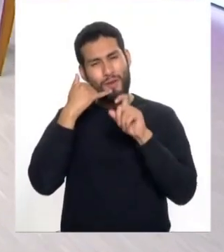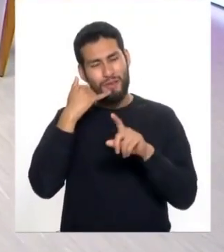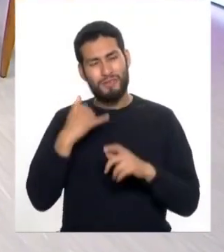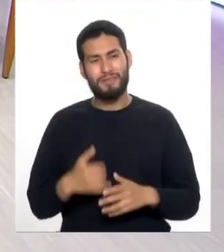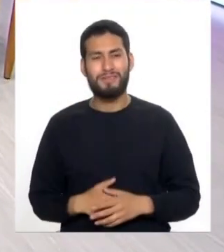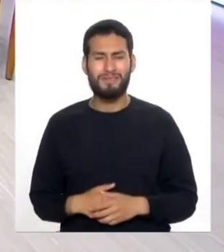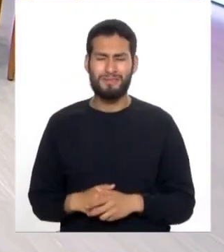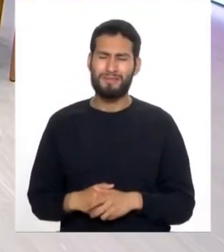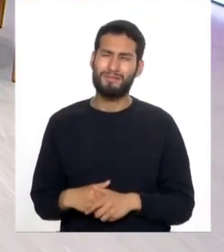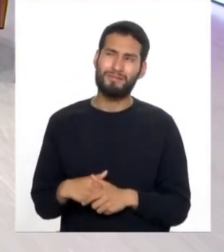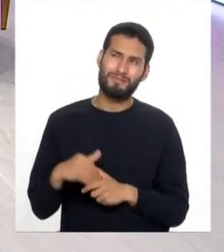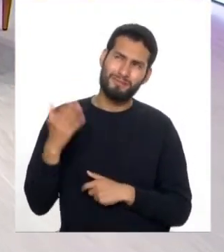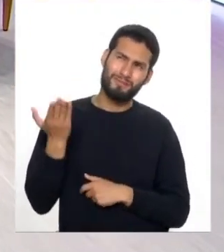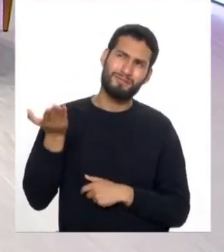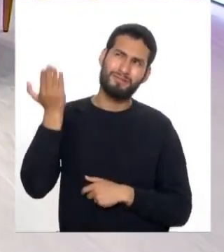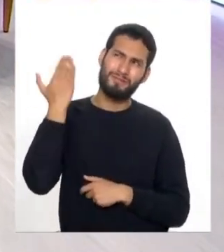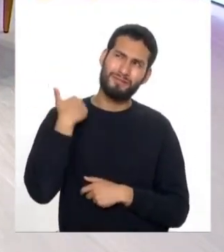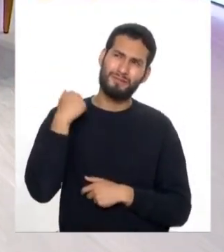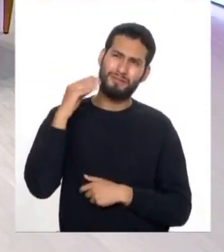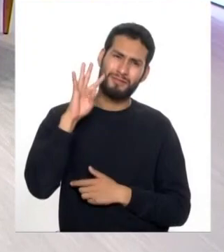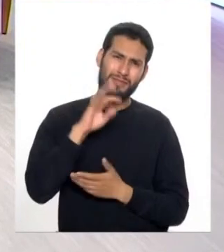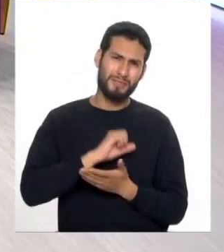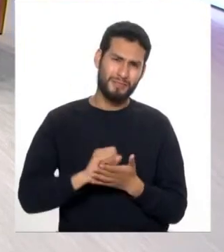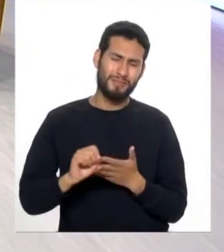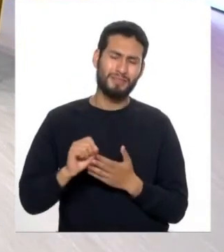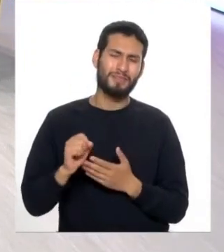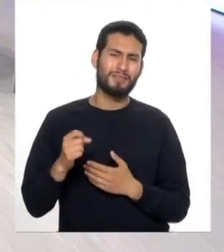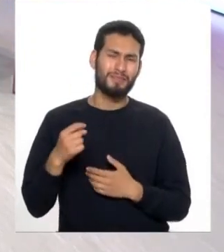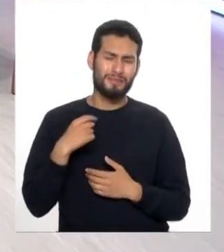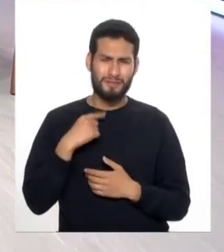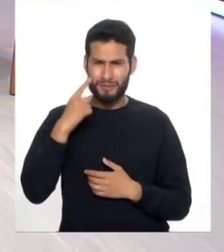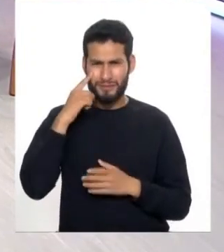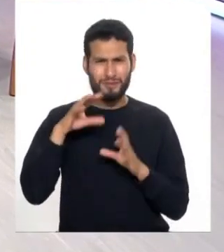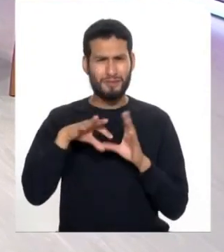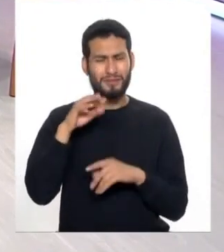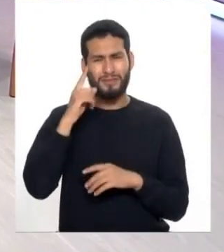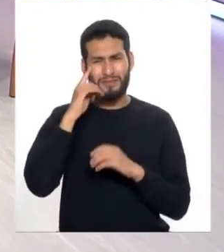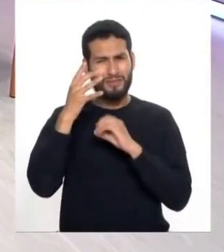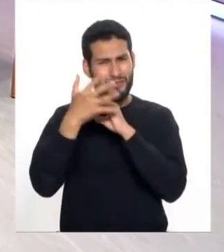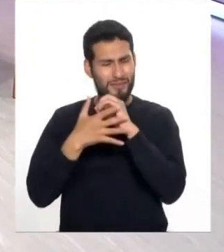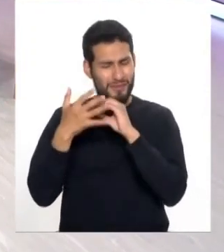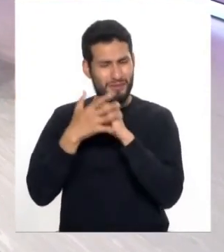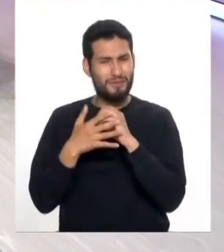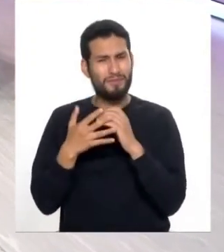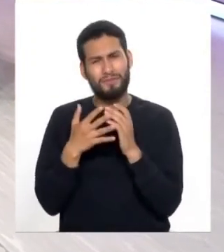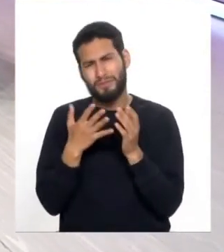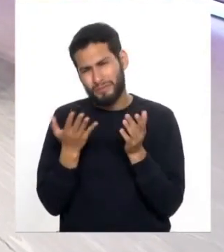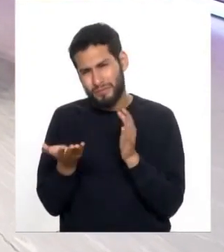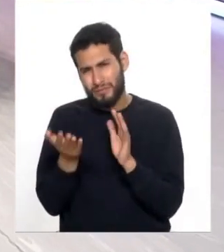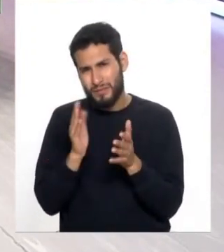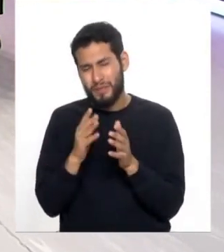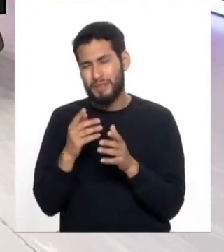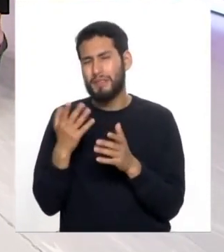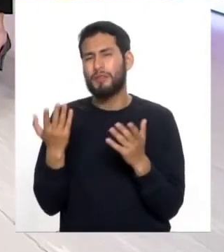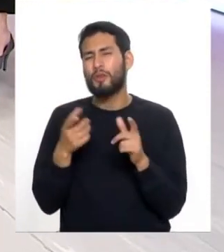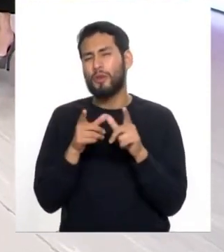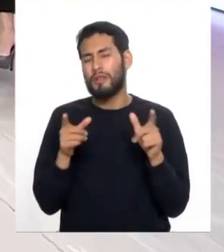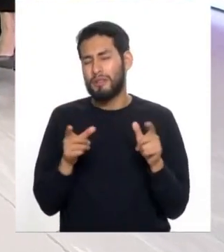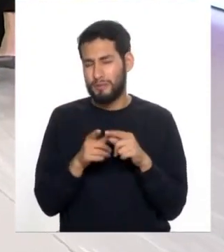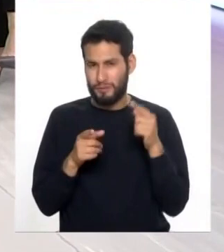hace cuatro meses atrás me han detectado cataratas un poco más en el ojo izquierdo